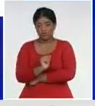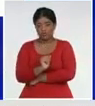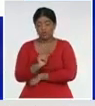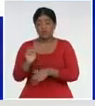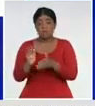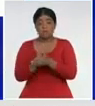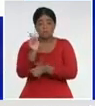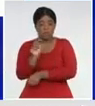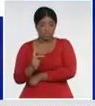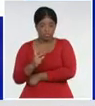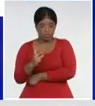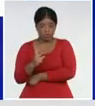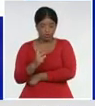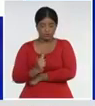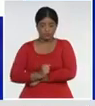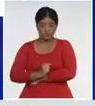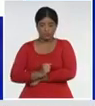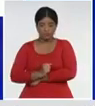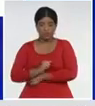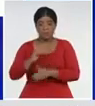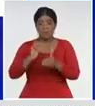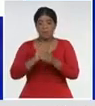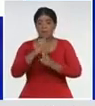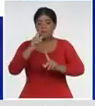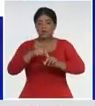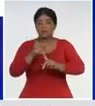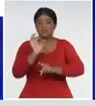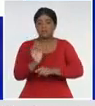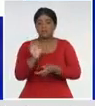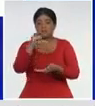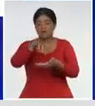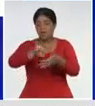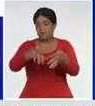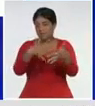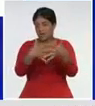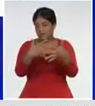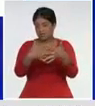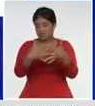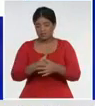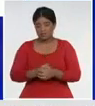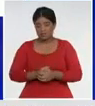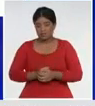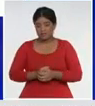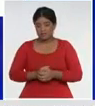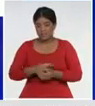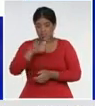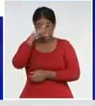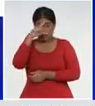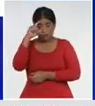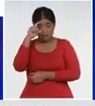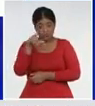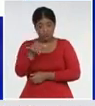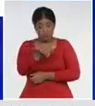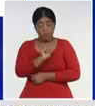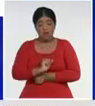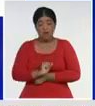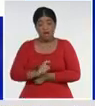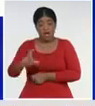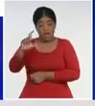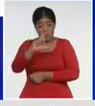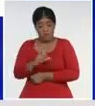con 2, Matanzas, con el evento, Hawái Grande, Santi Espíritu, un evento, Camagüey, 1,